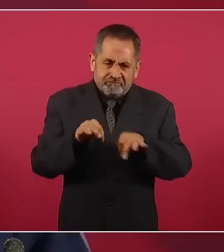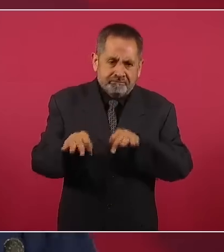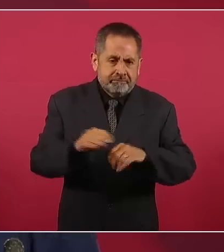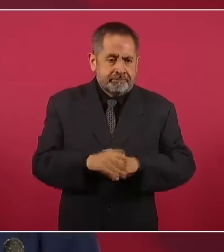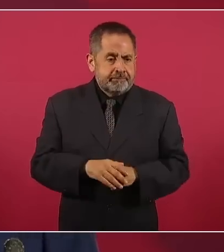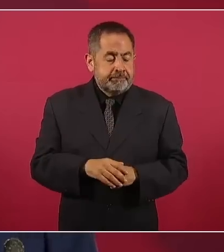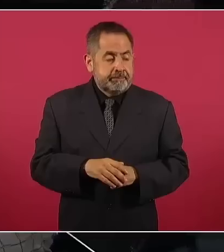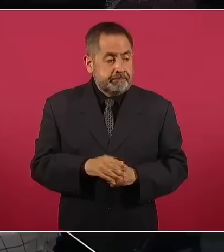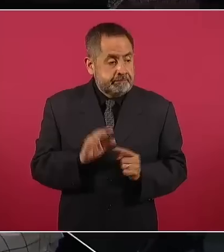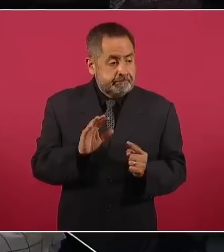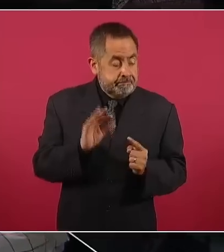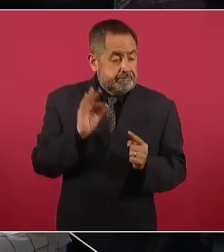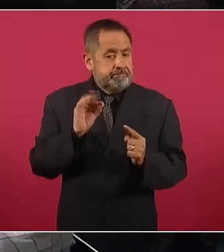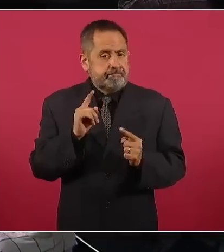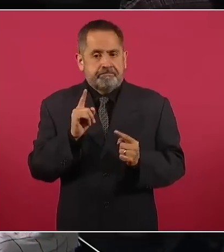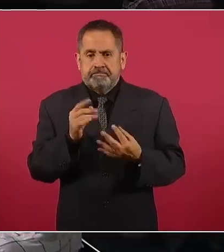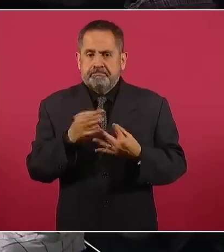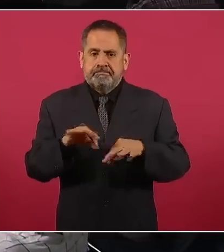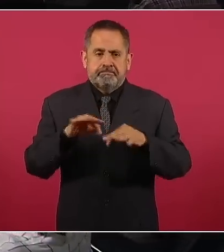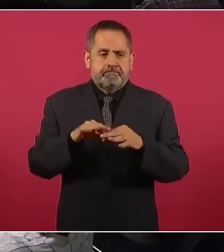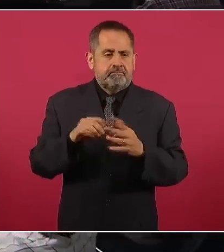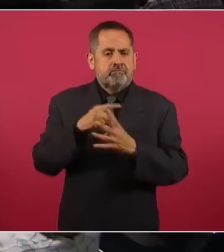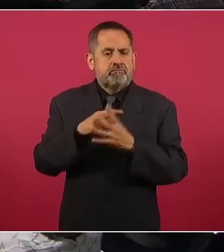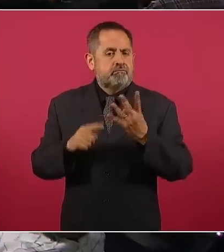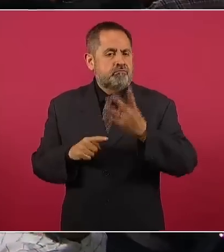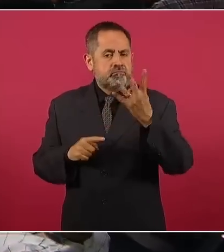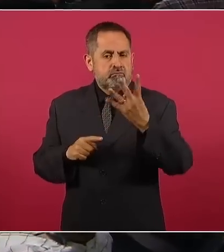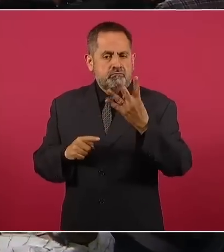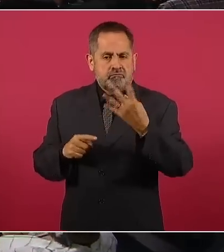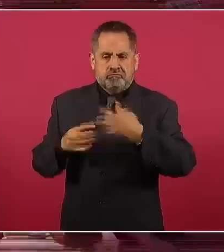Destaco cuatro acciones.